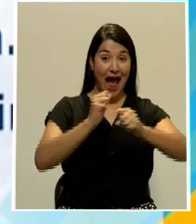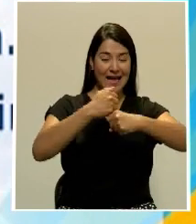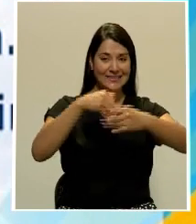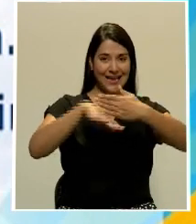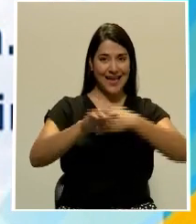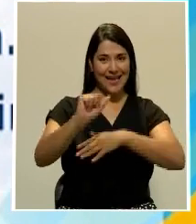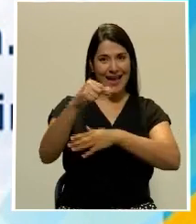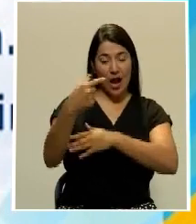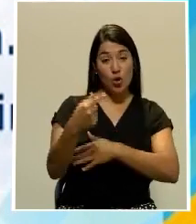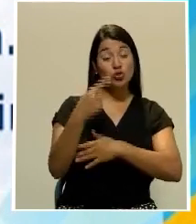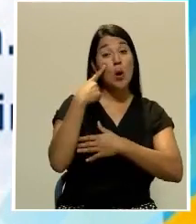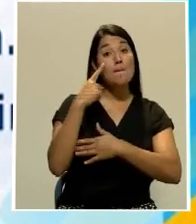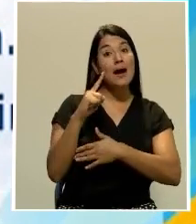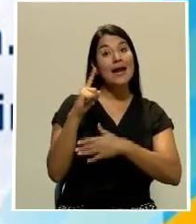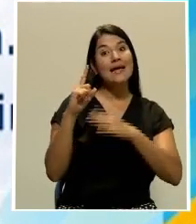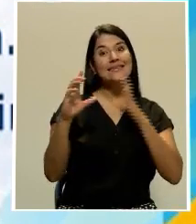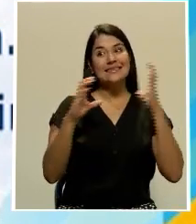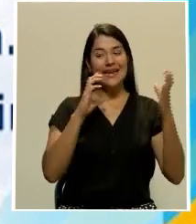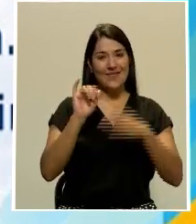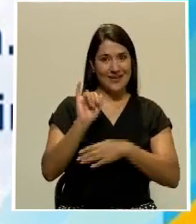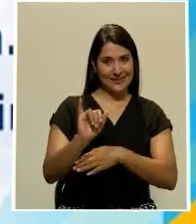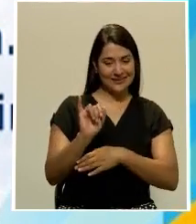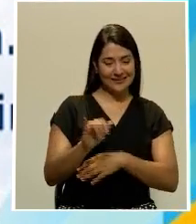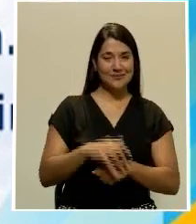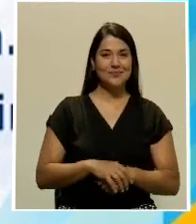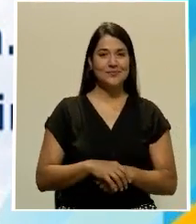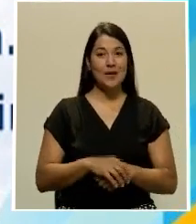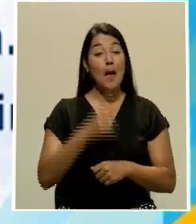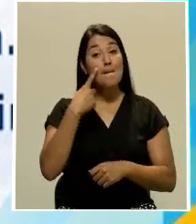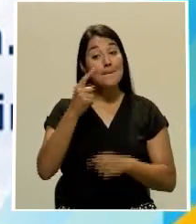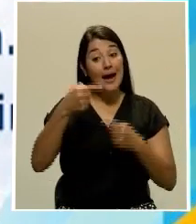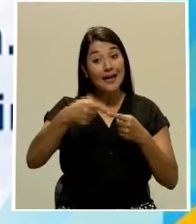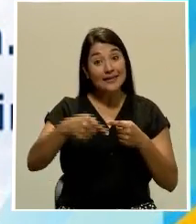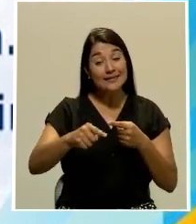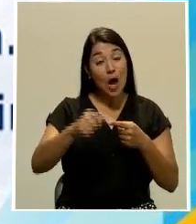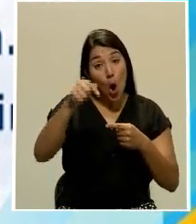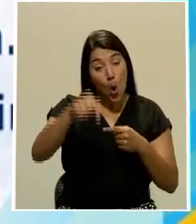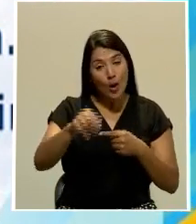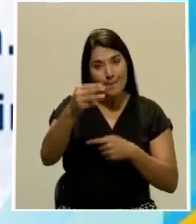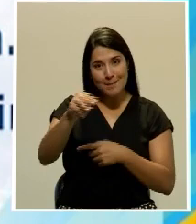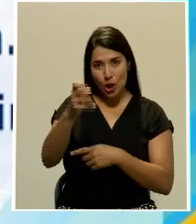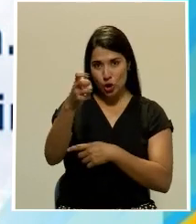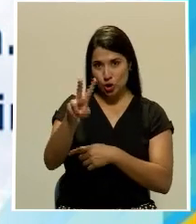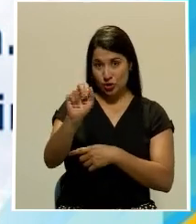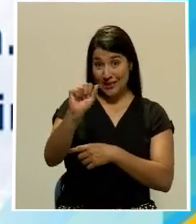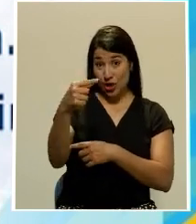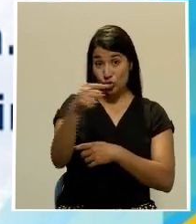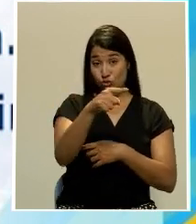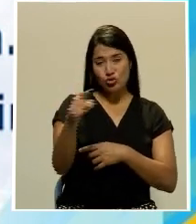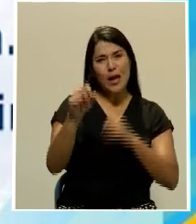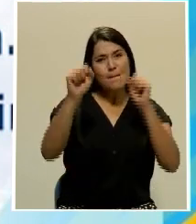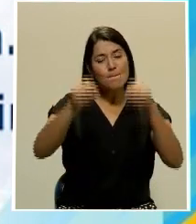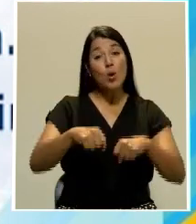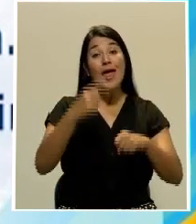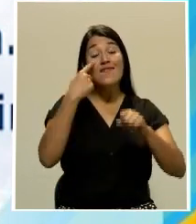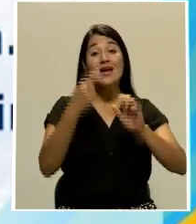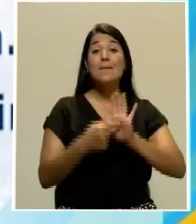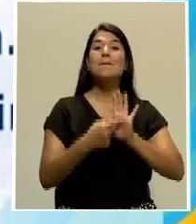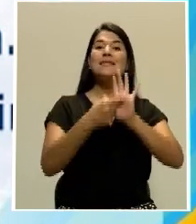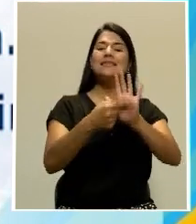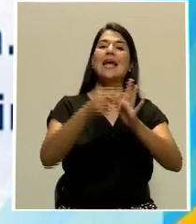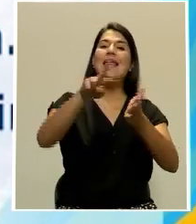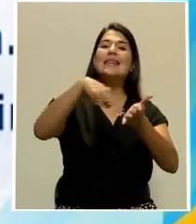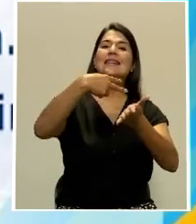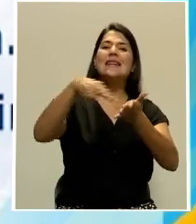realizarán en el marco de esta jornada Para este miércoles 12 de agosto usted podrá apreciar la presentación de las